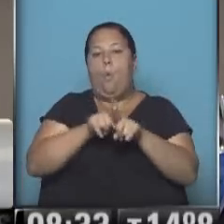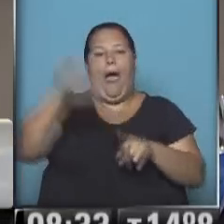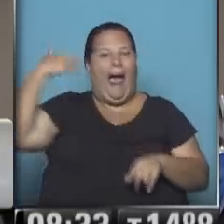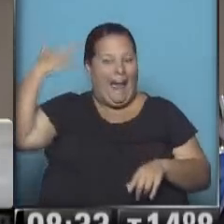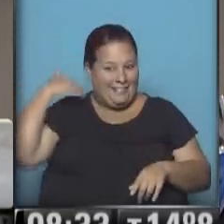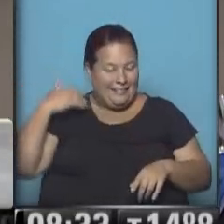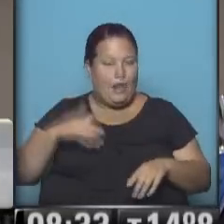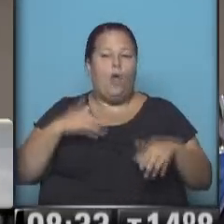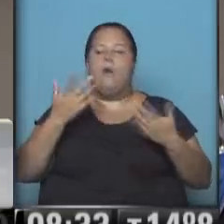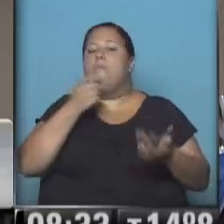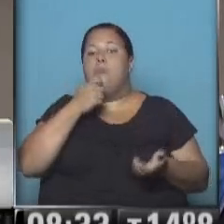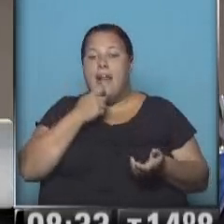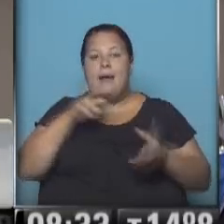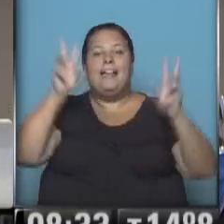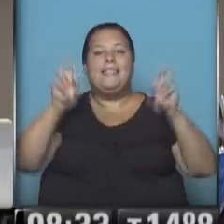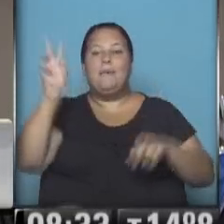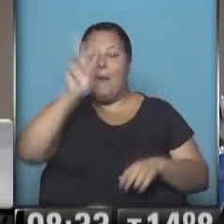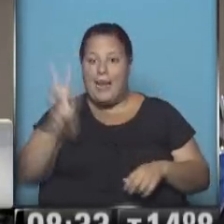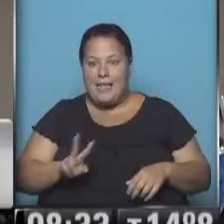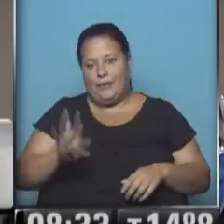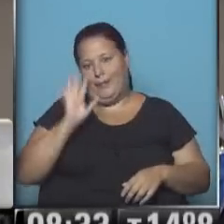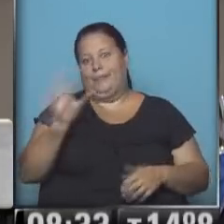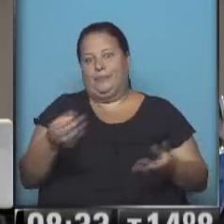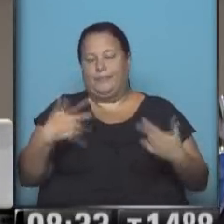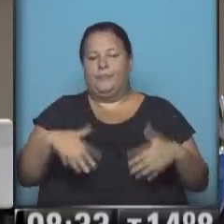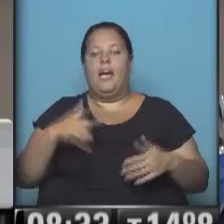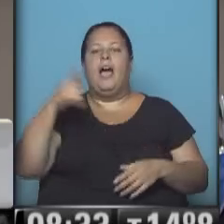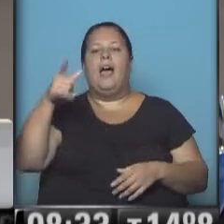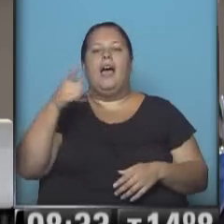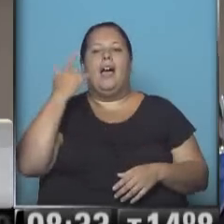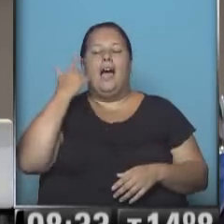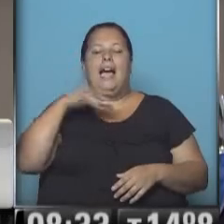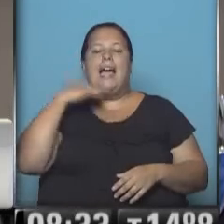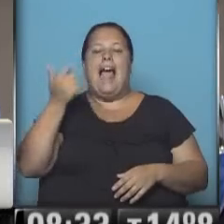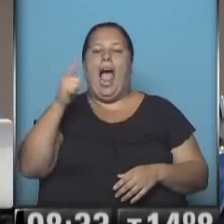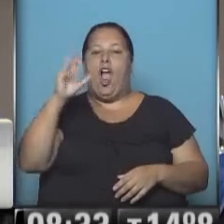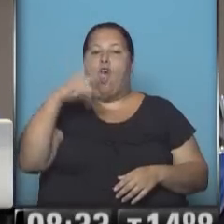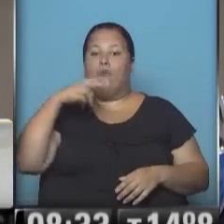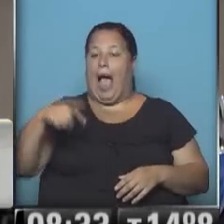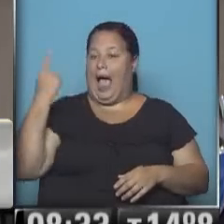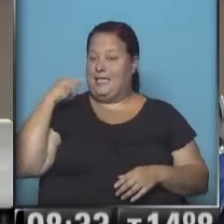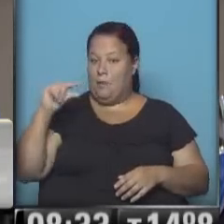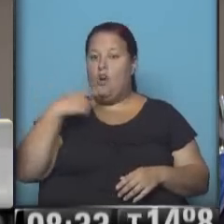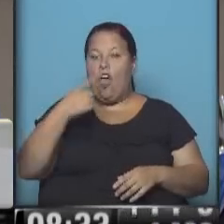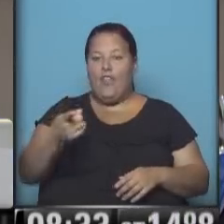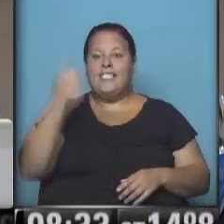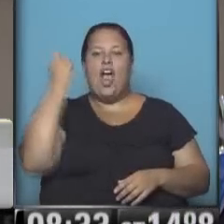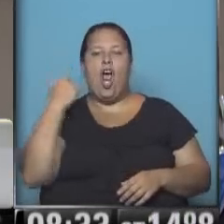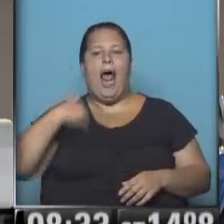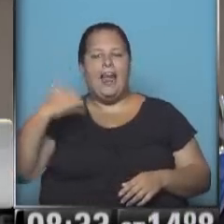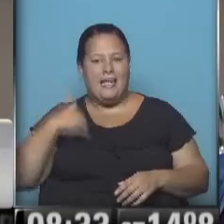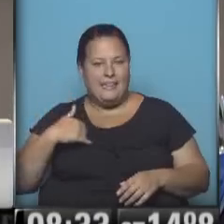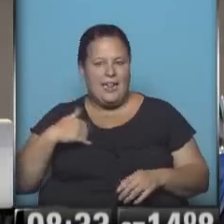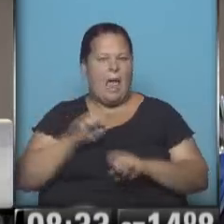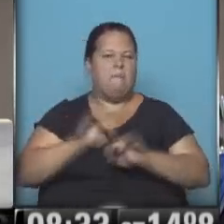habitualmente. Por ejemplo, el caso Venezuela es clarísimo. Roberta Jacobson, la misma que hace pocos días dijo que la economía argentina